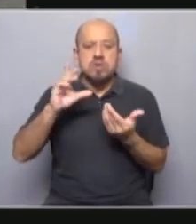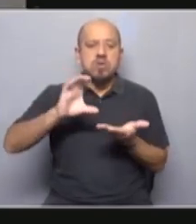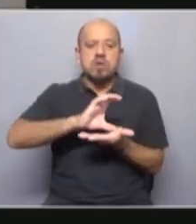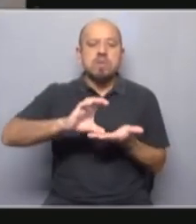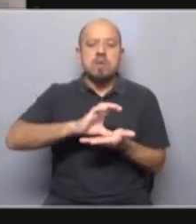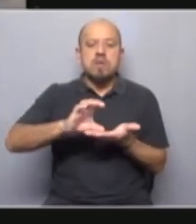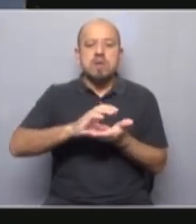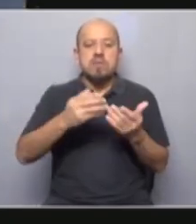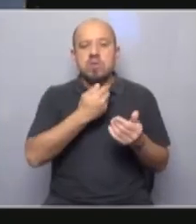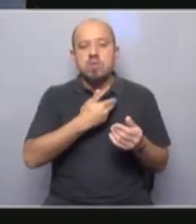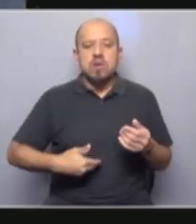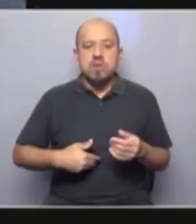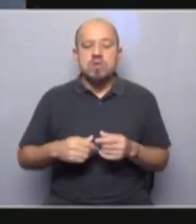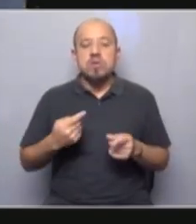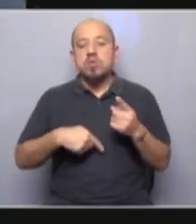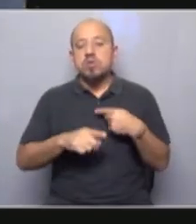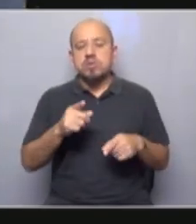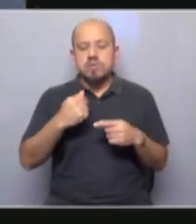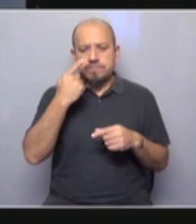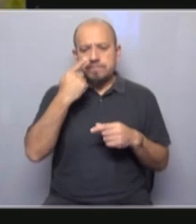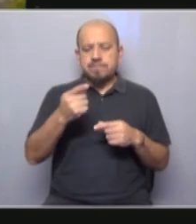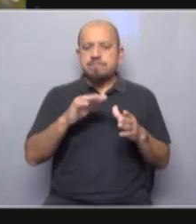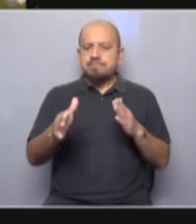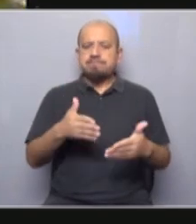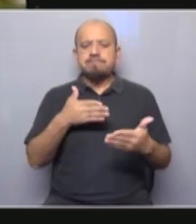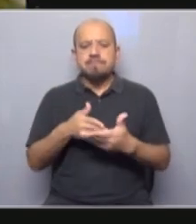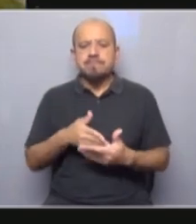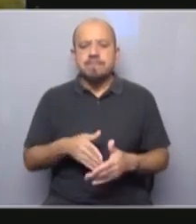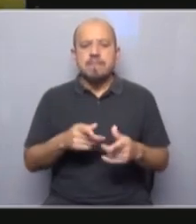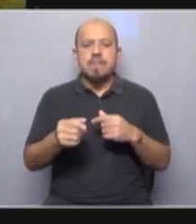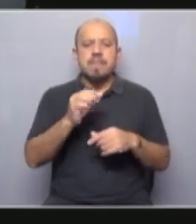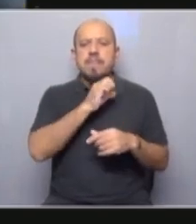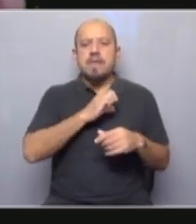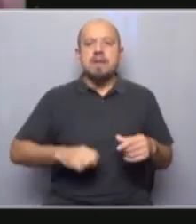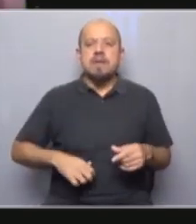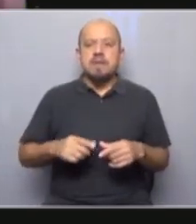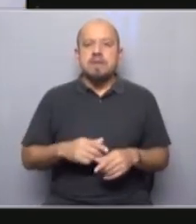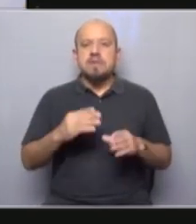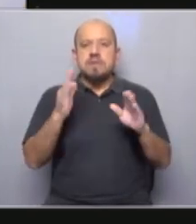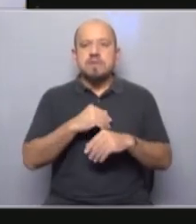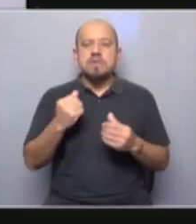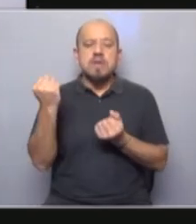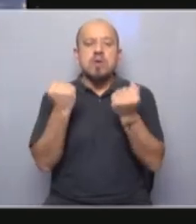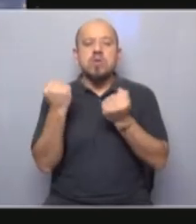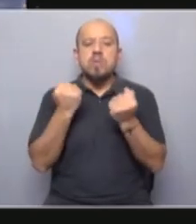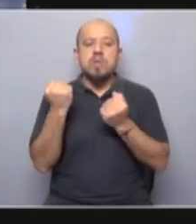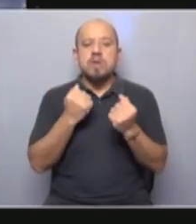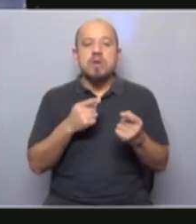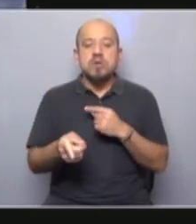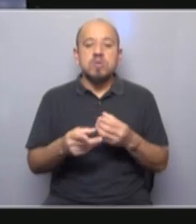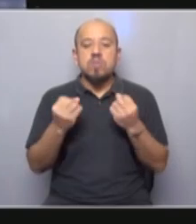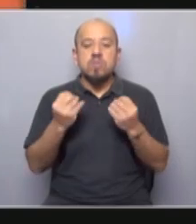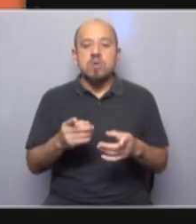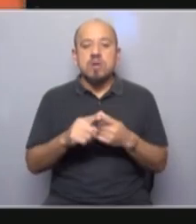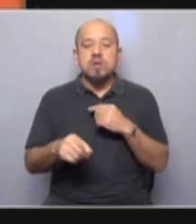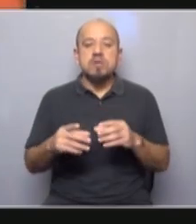como para los gobiernos, mientras se ha observado una limitación del poder estatal para gobernar las variables económicas, y ello porque la